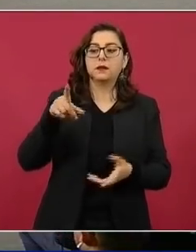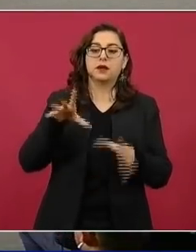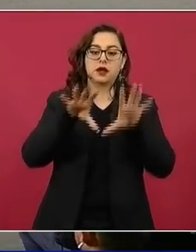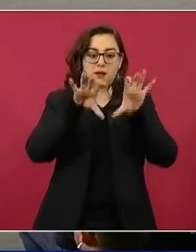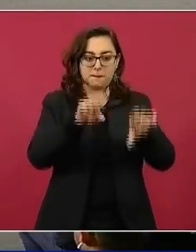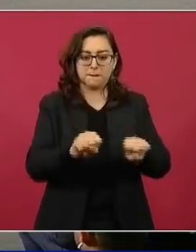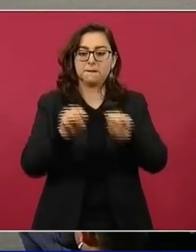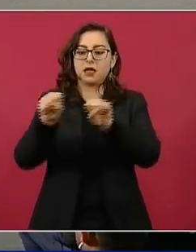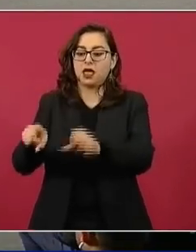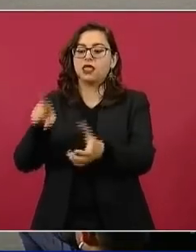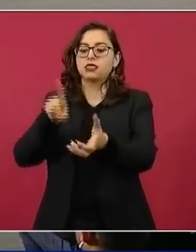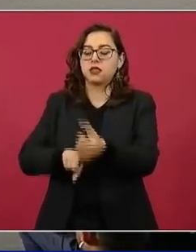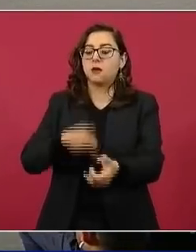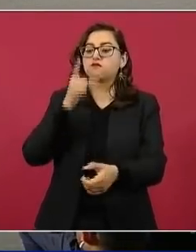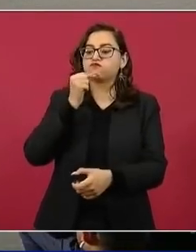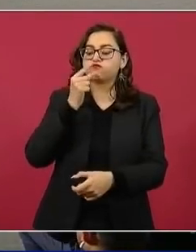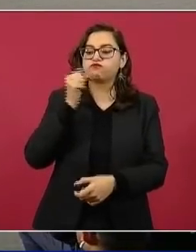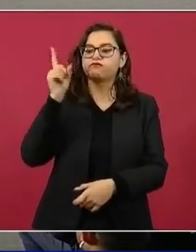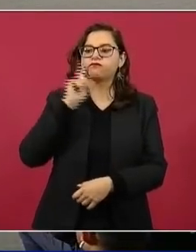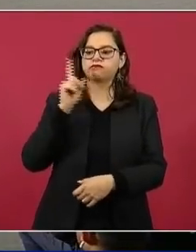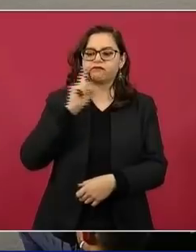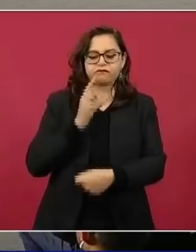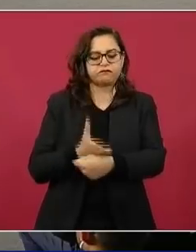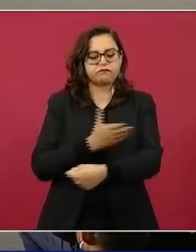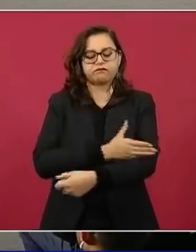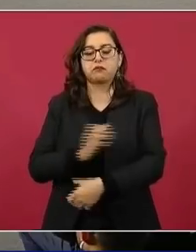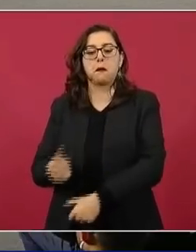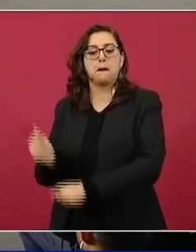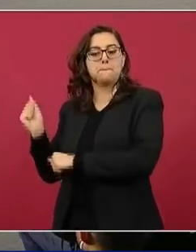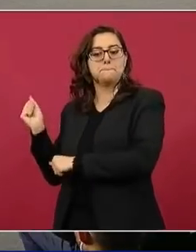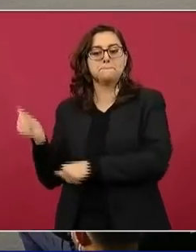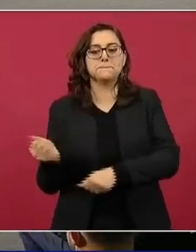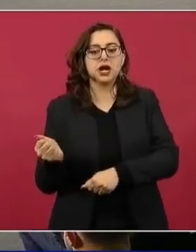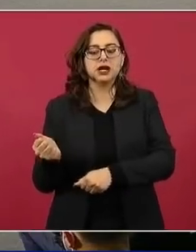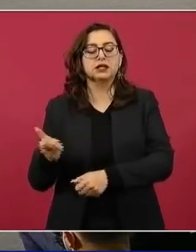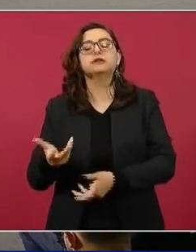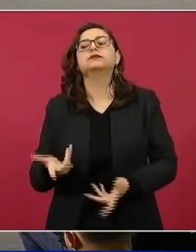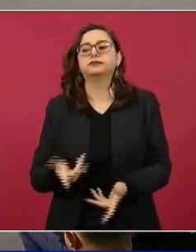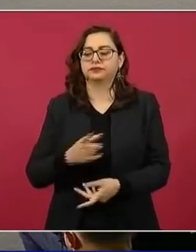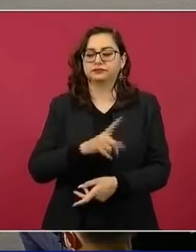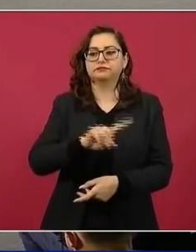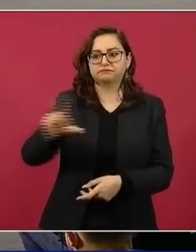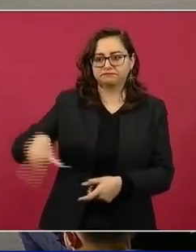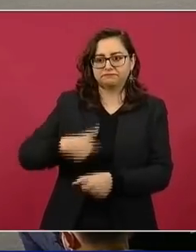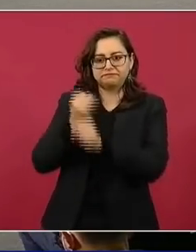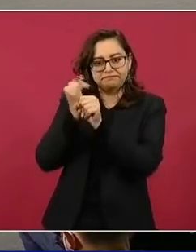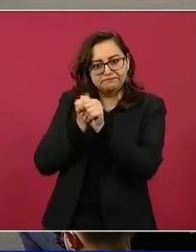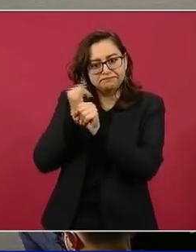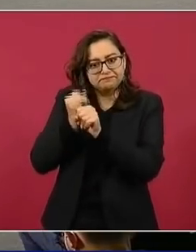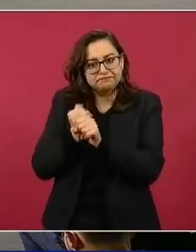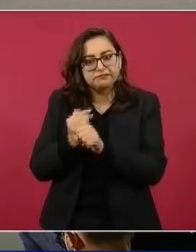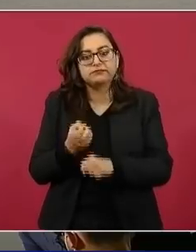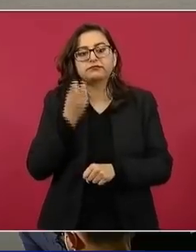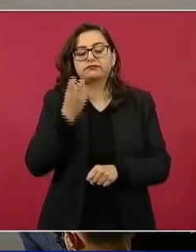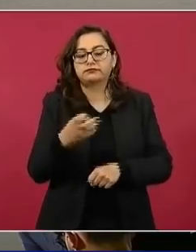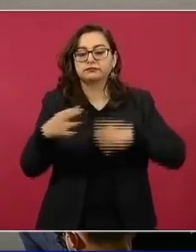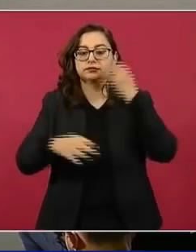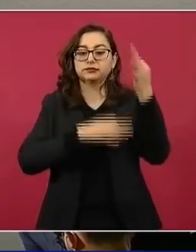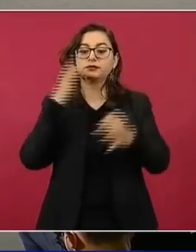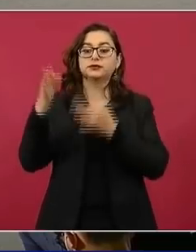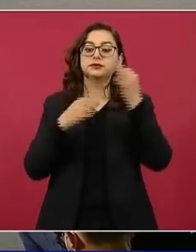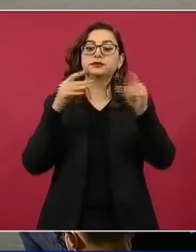por lo cual será investigada. El maltrato fue difundido en redes sociales y medios locales